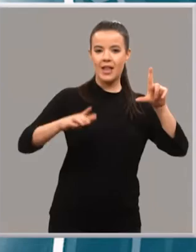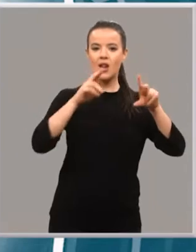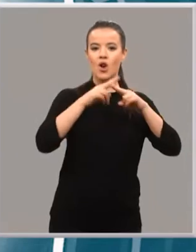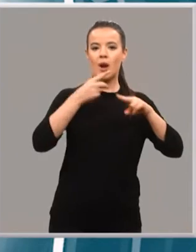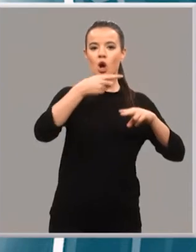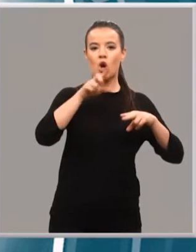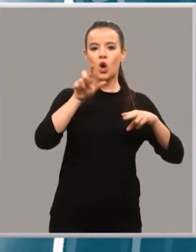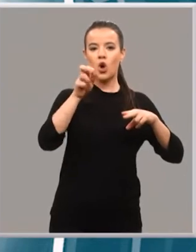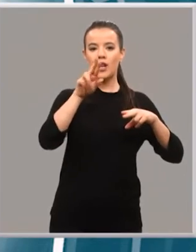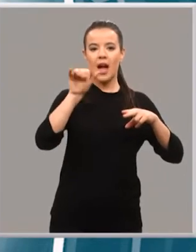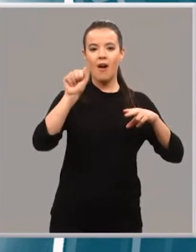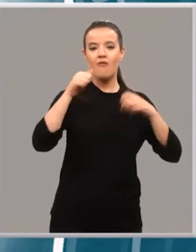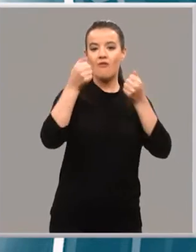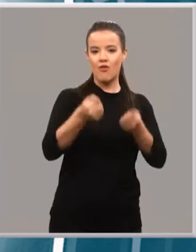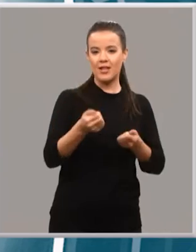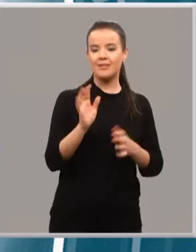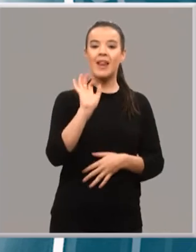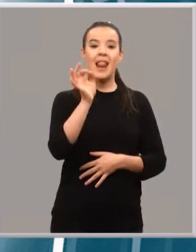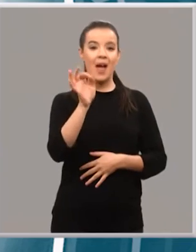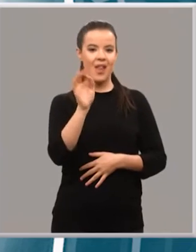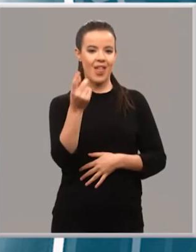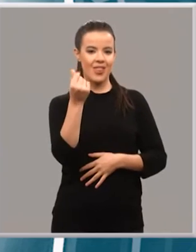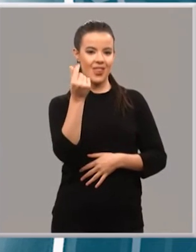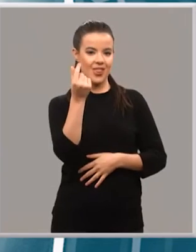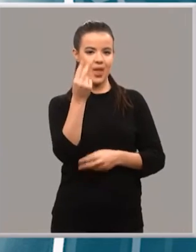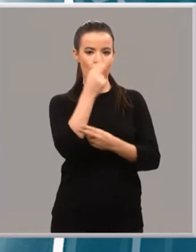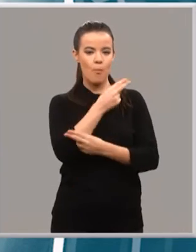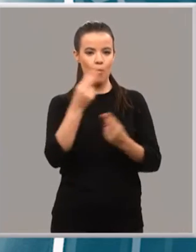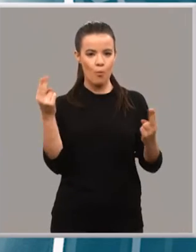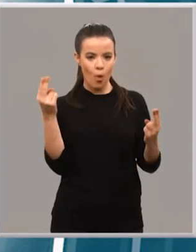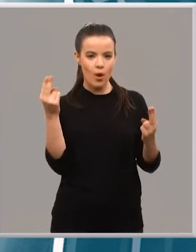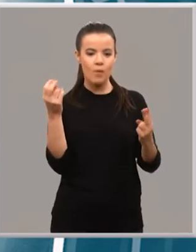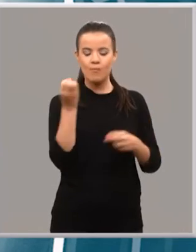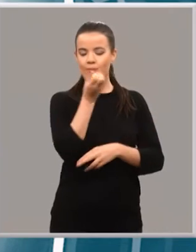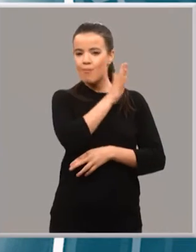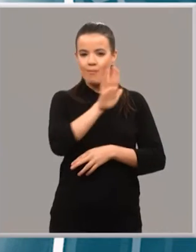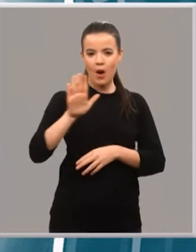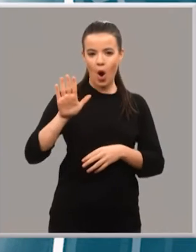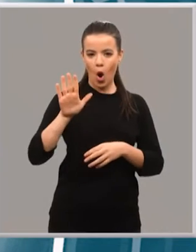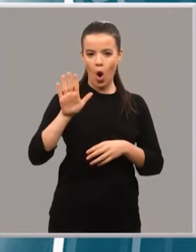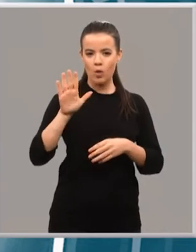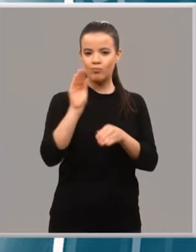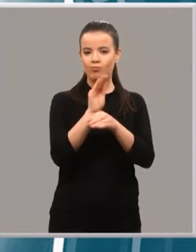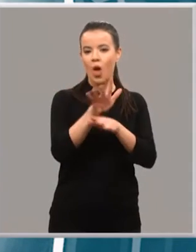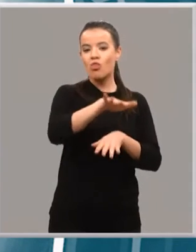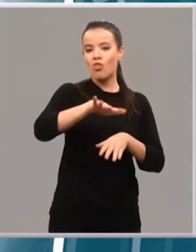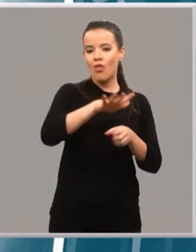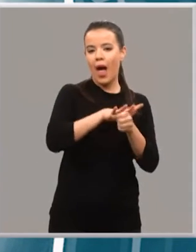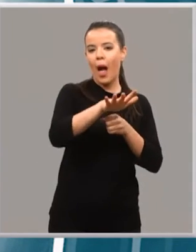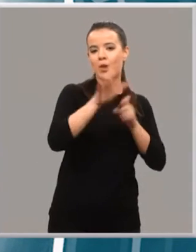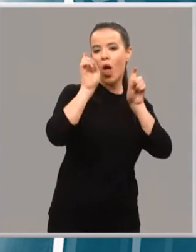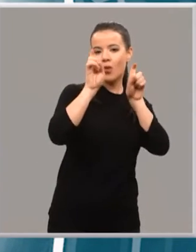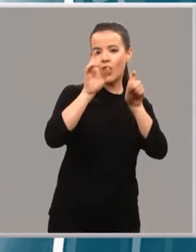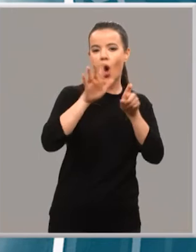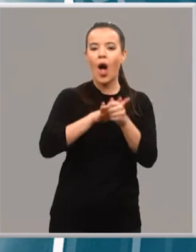más. La verdad es que el dinero público que mejor está, donde mejor está invertido es en la educación, en la sanidad